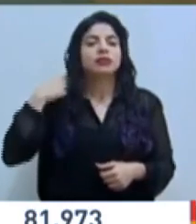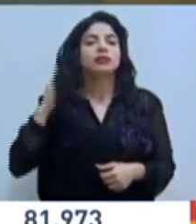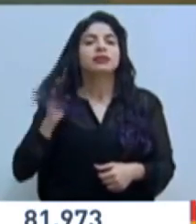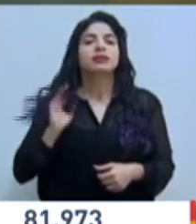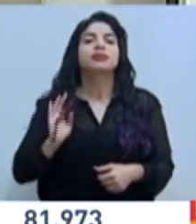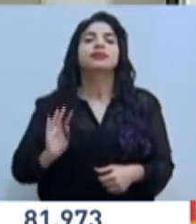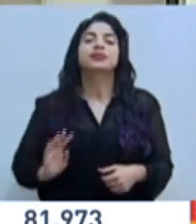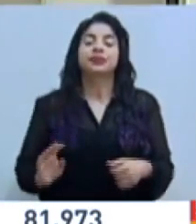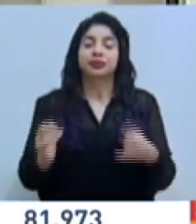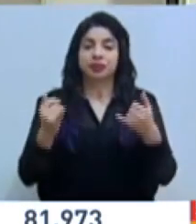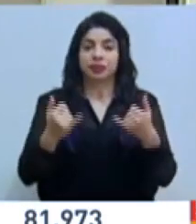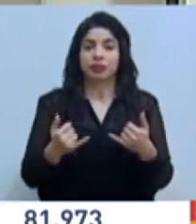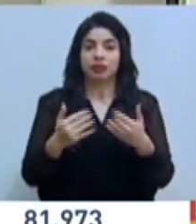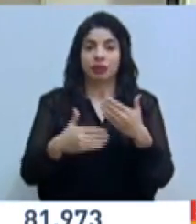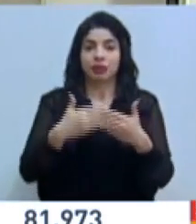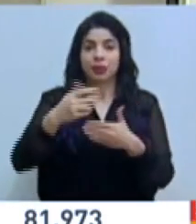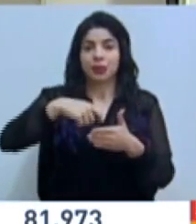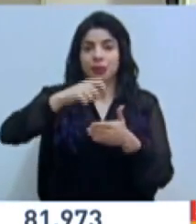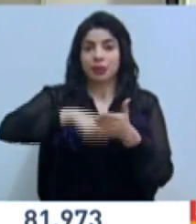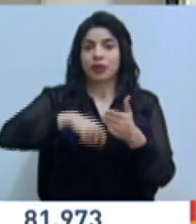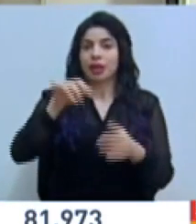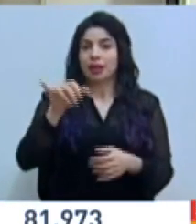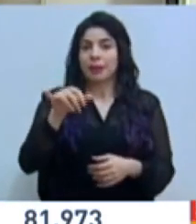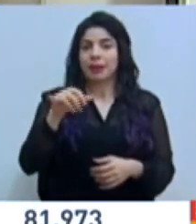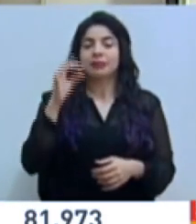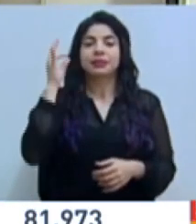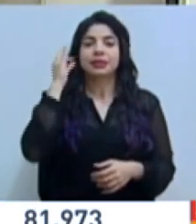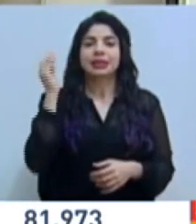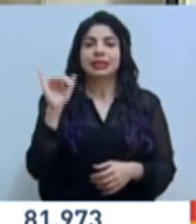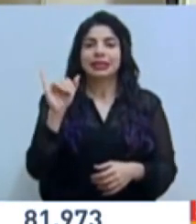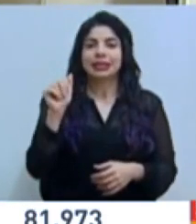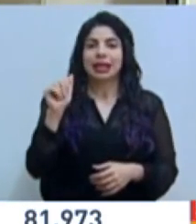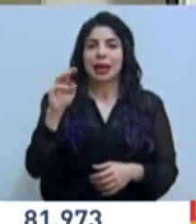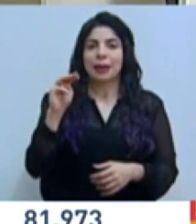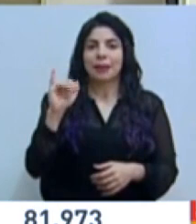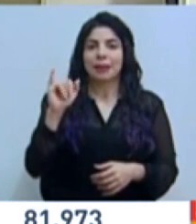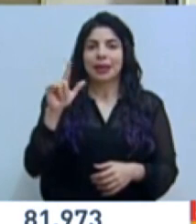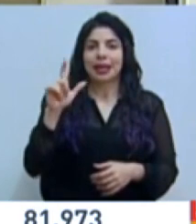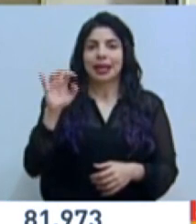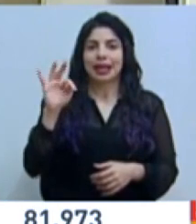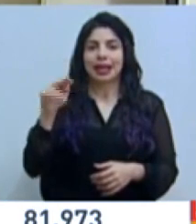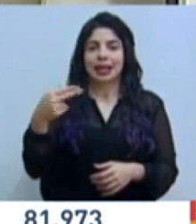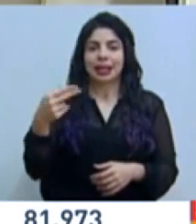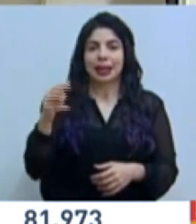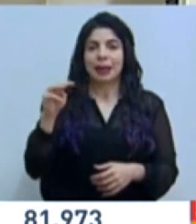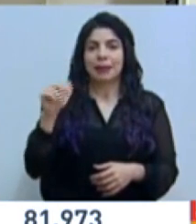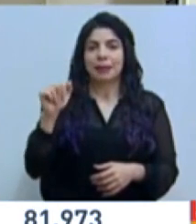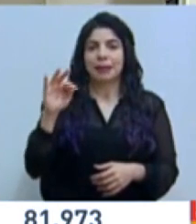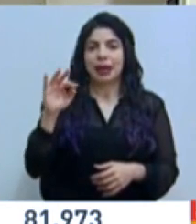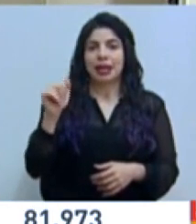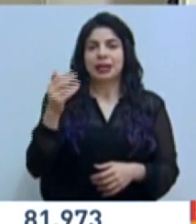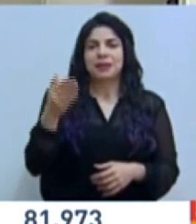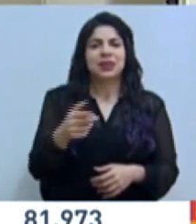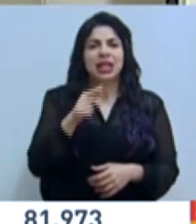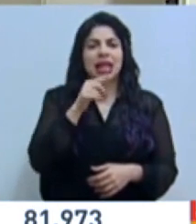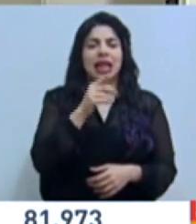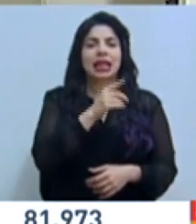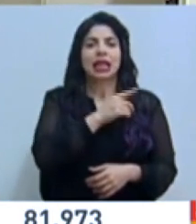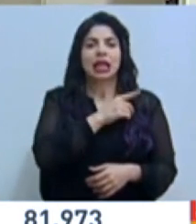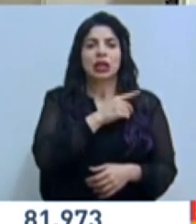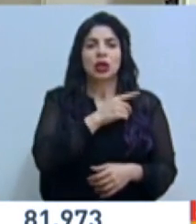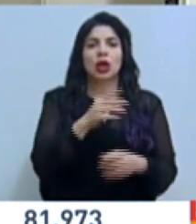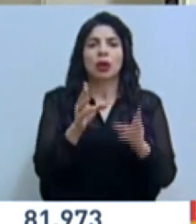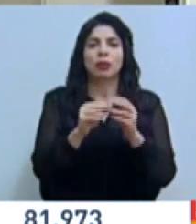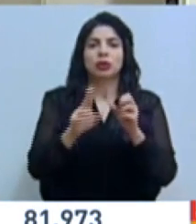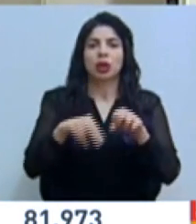A continuación, suscribe también la señora Yamila Mata, directora ejecutiva de la Comisión Nacional de Prevención de